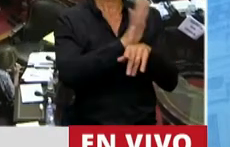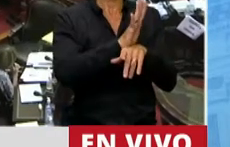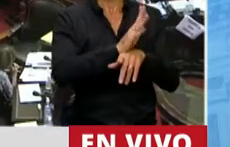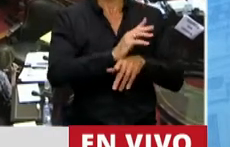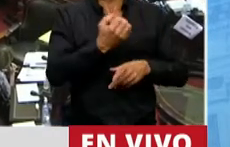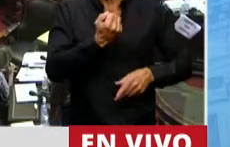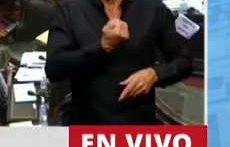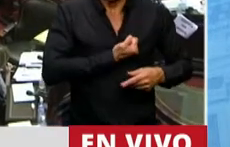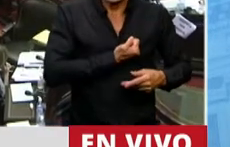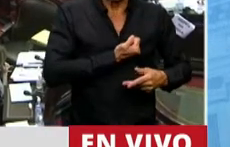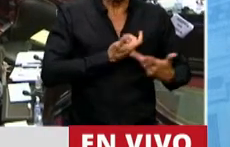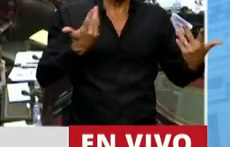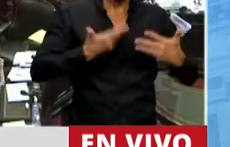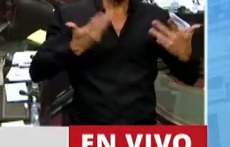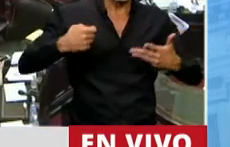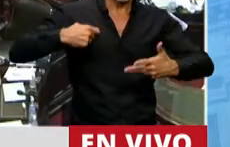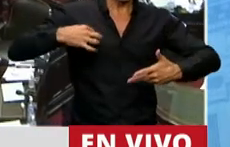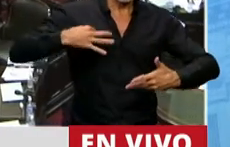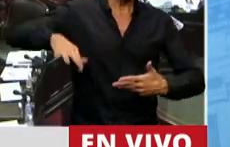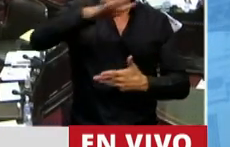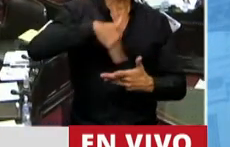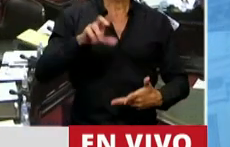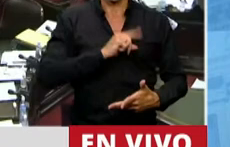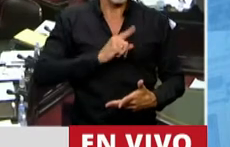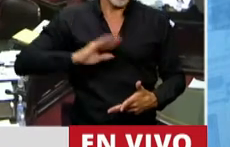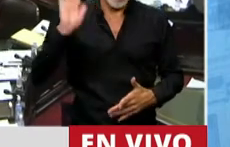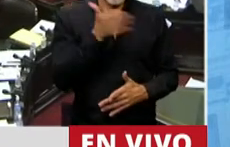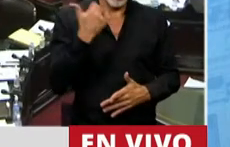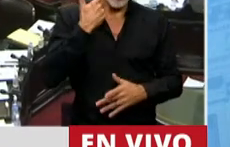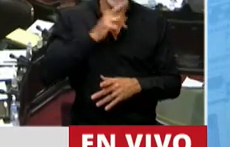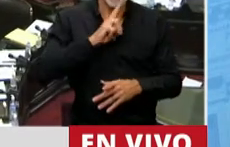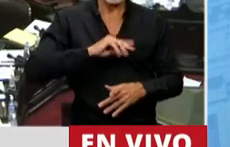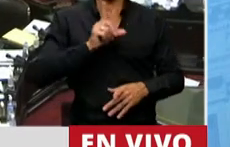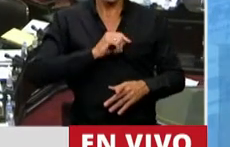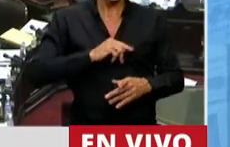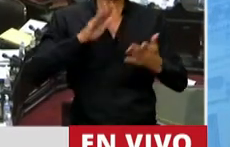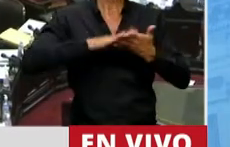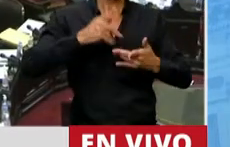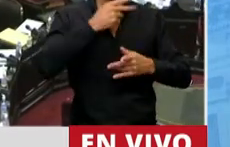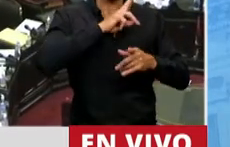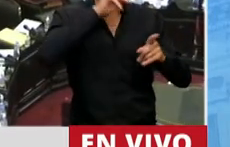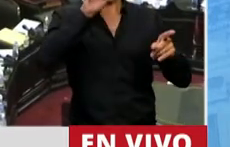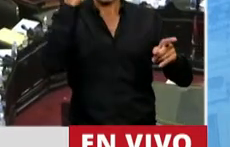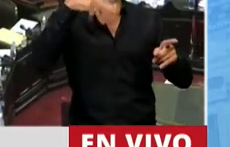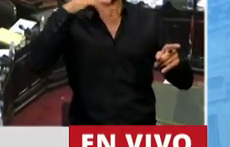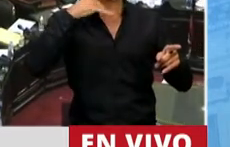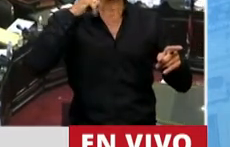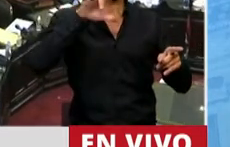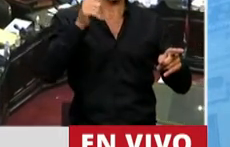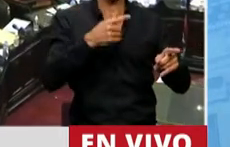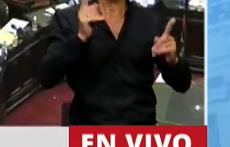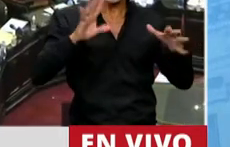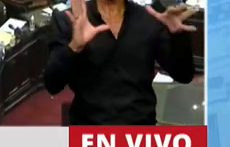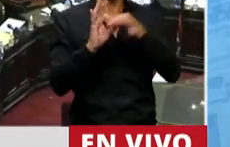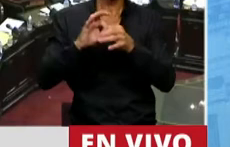clavada en el centro de nuestra vida social, nos duele a todos y a todas y esto también tiene que ver con la ciencia y tiene que